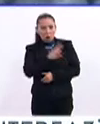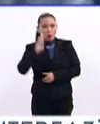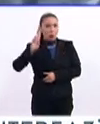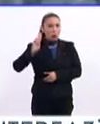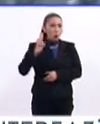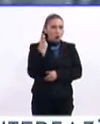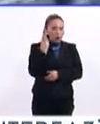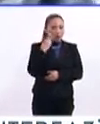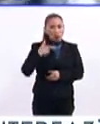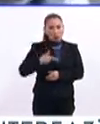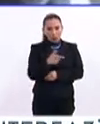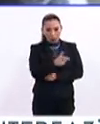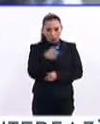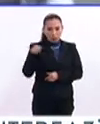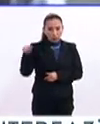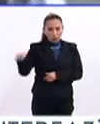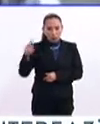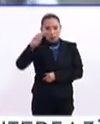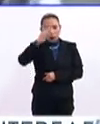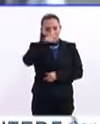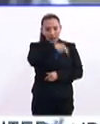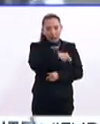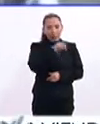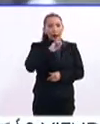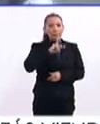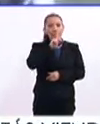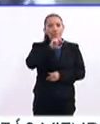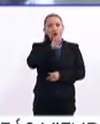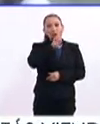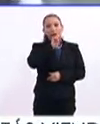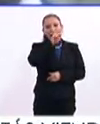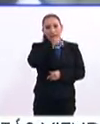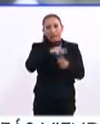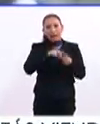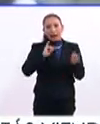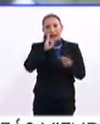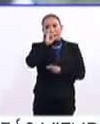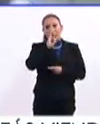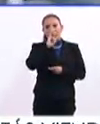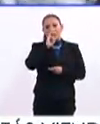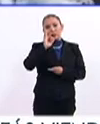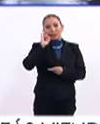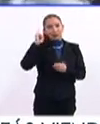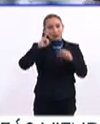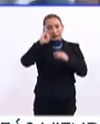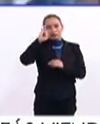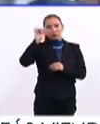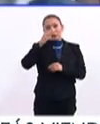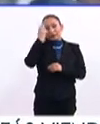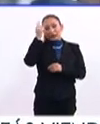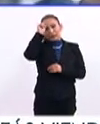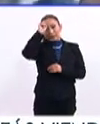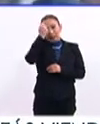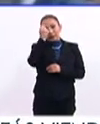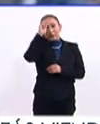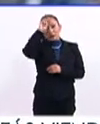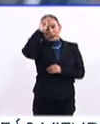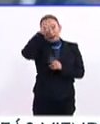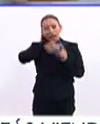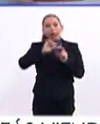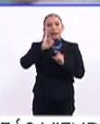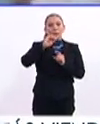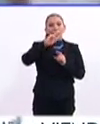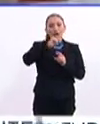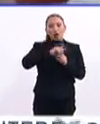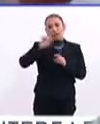Universidad de Guanajuato, la Universidad Teológica Nacional, el Instituto Tecnológico de Monterrey, la Universidad Iberoamericana y la